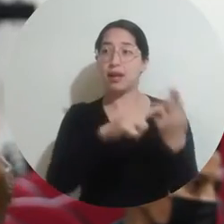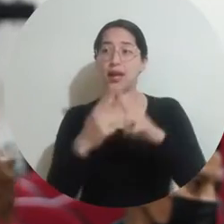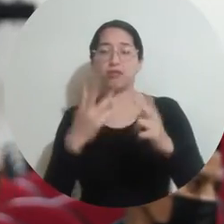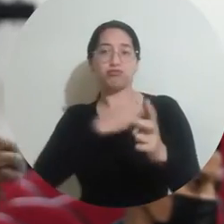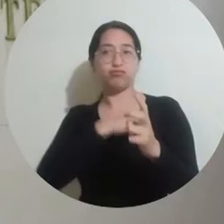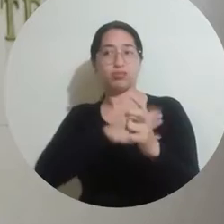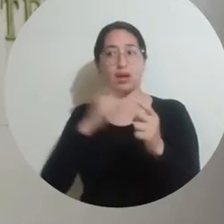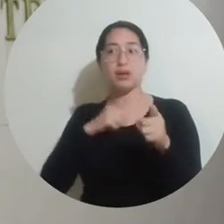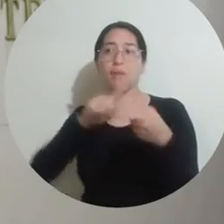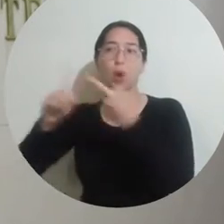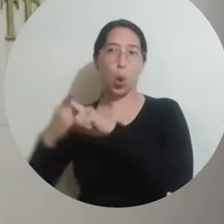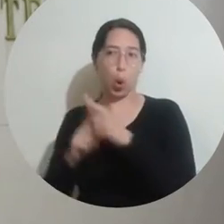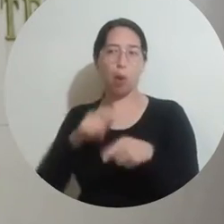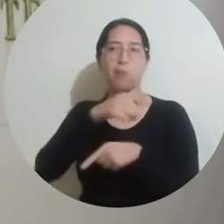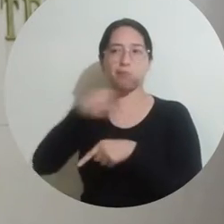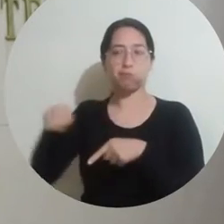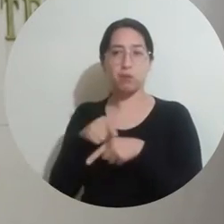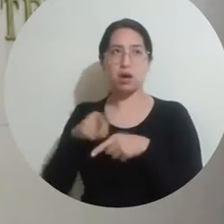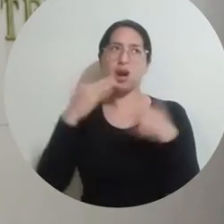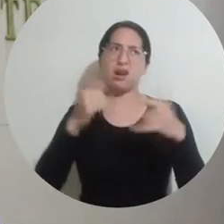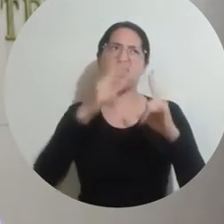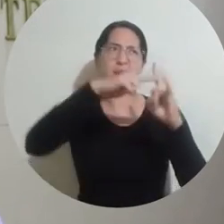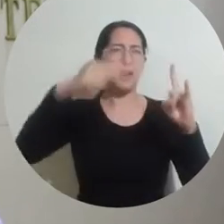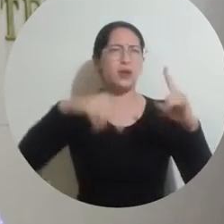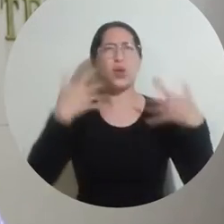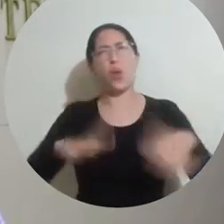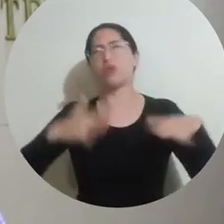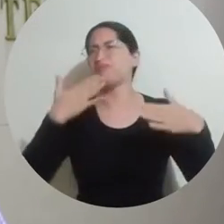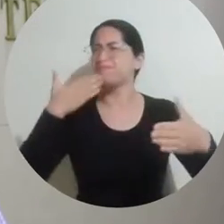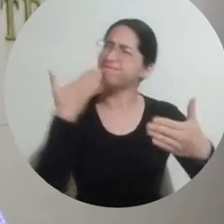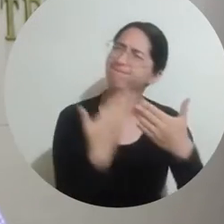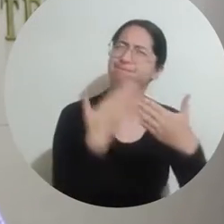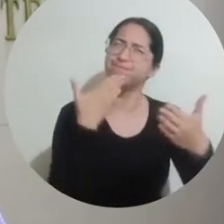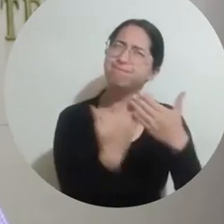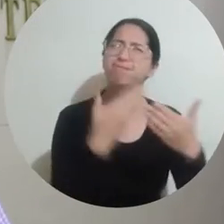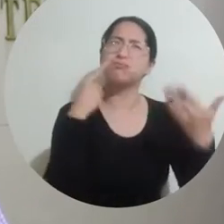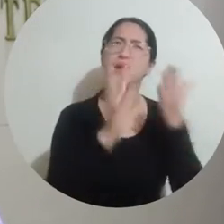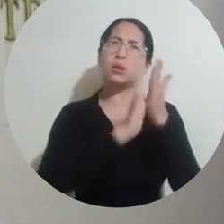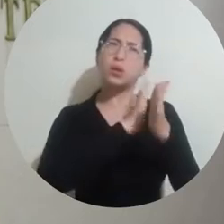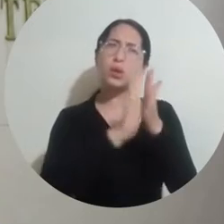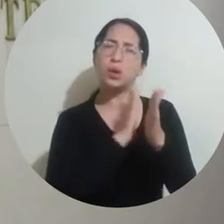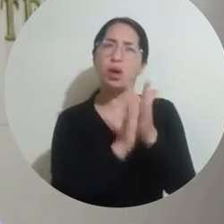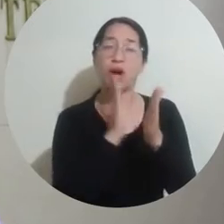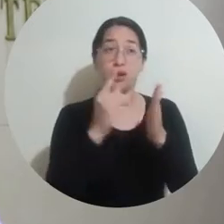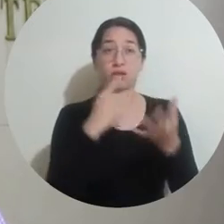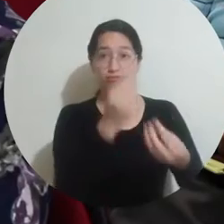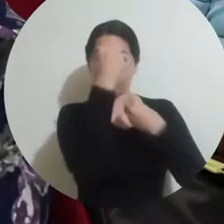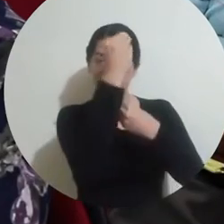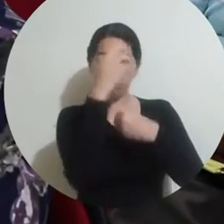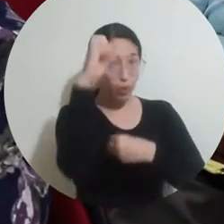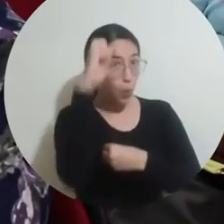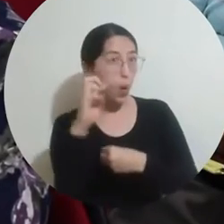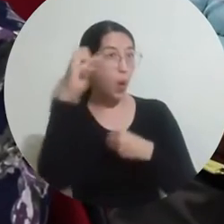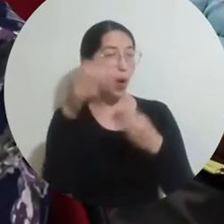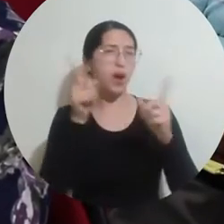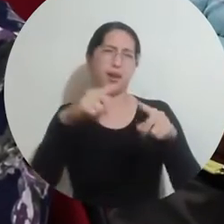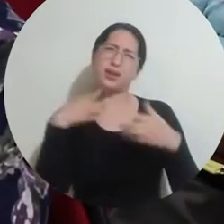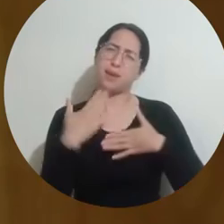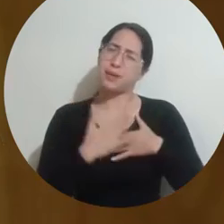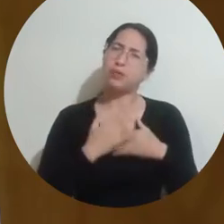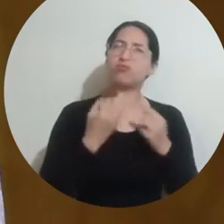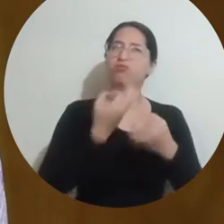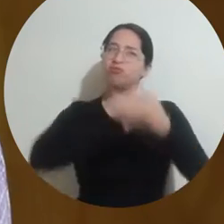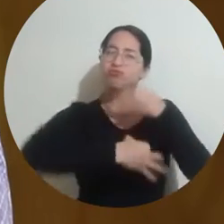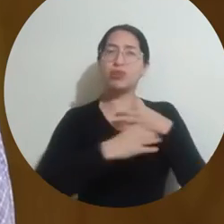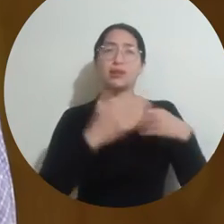compañeros. La realidad es que yo le debo todo a la Universidad y le agradezco toda mi formación y desarrollo profesional por la acogida y el